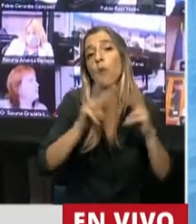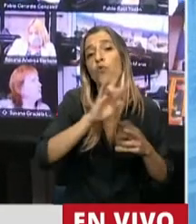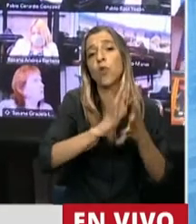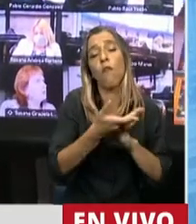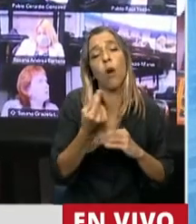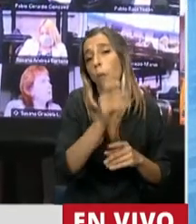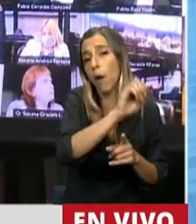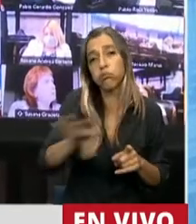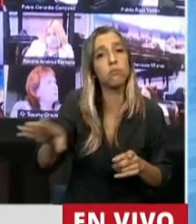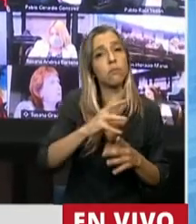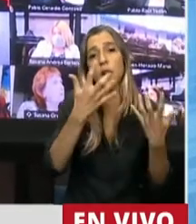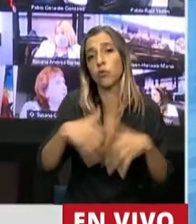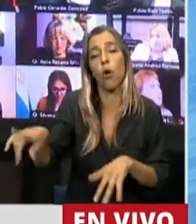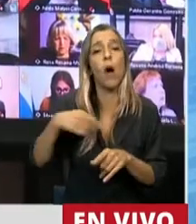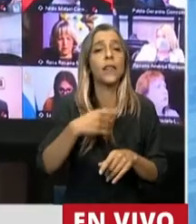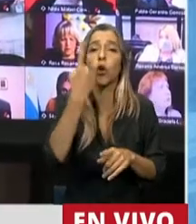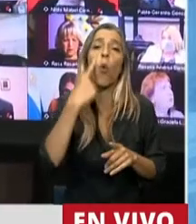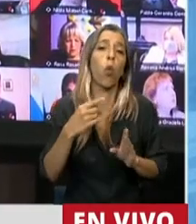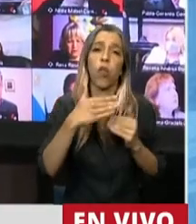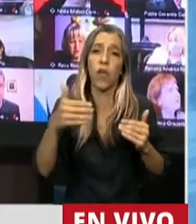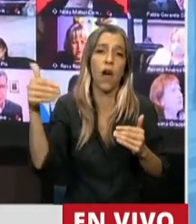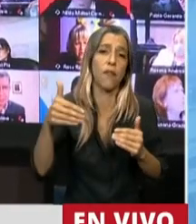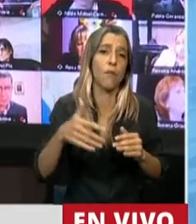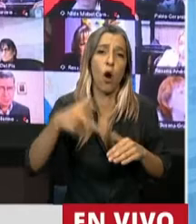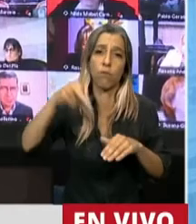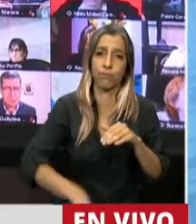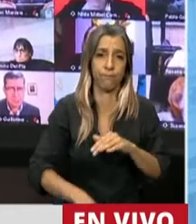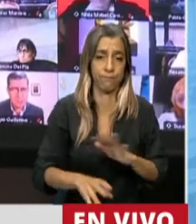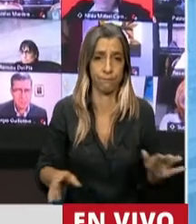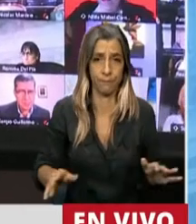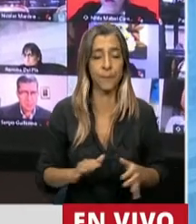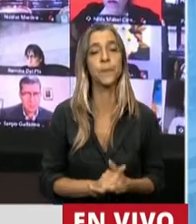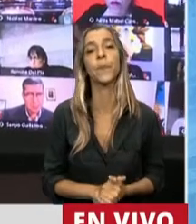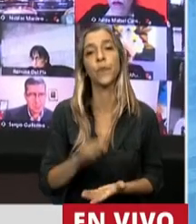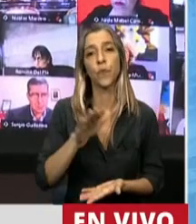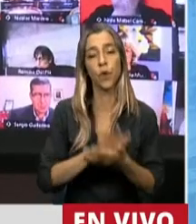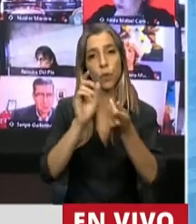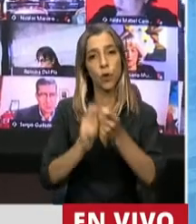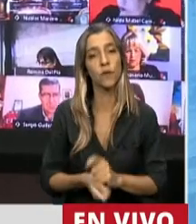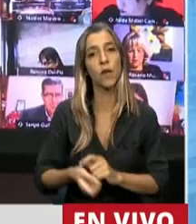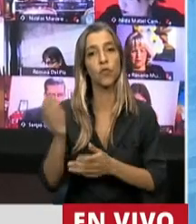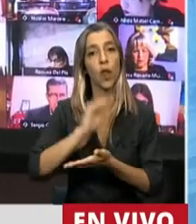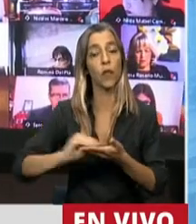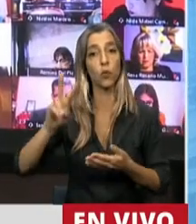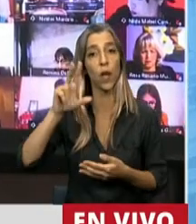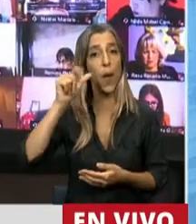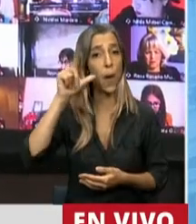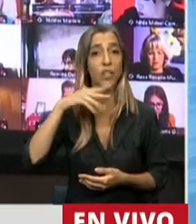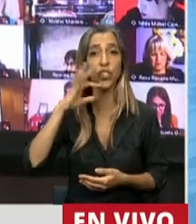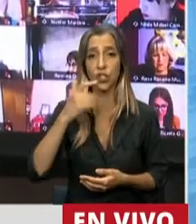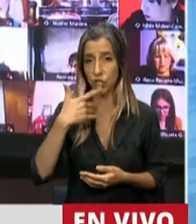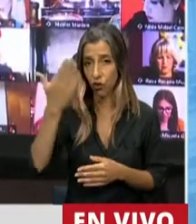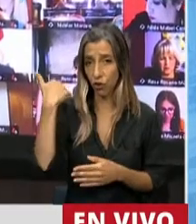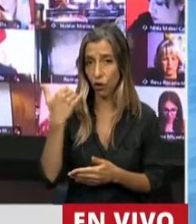inmediato sea dentro de las 24 horas. Respecto a las modificaciones que planteaba la diputada Vallejo me parece que en la